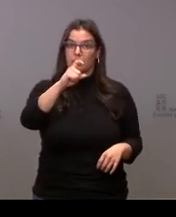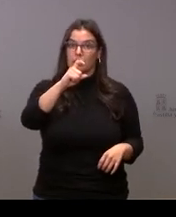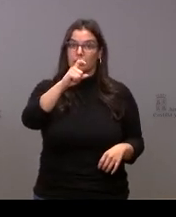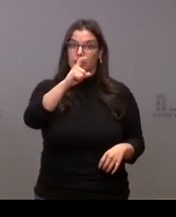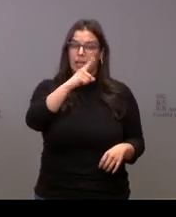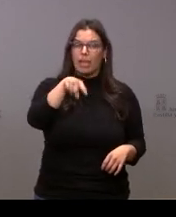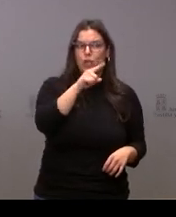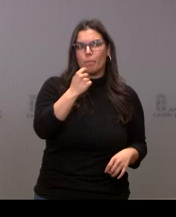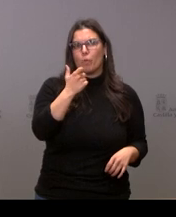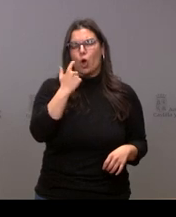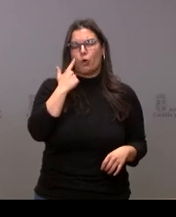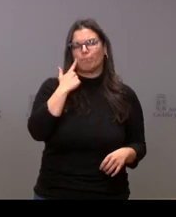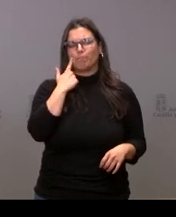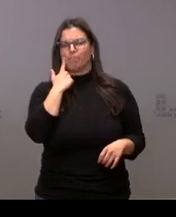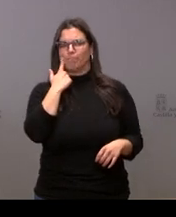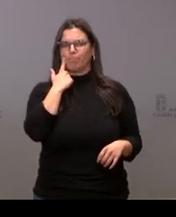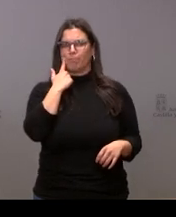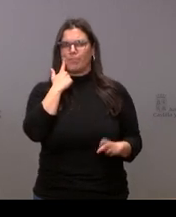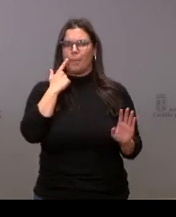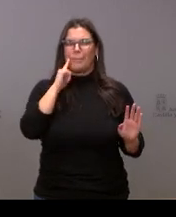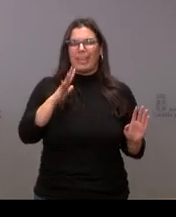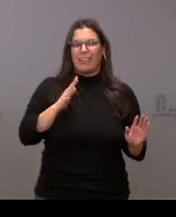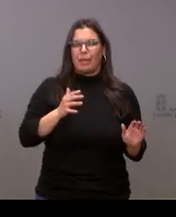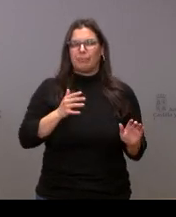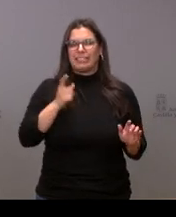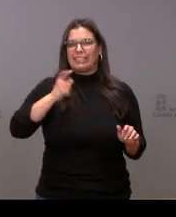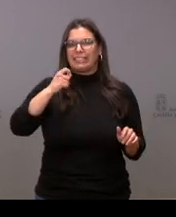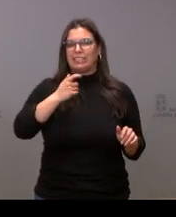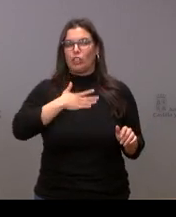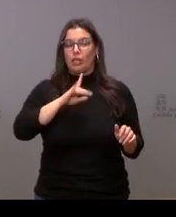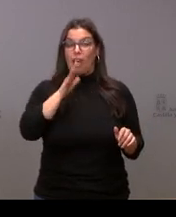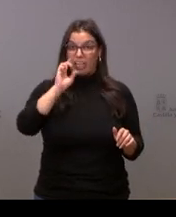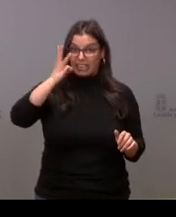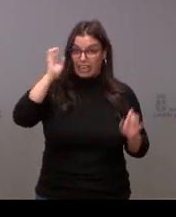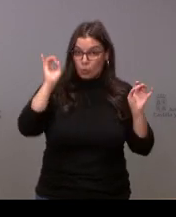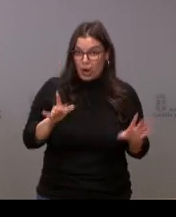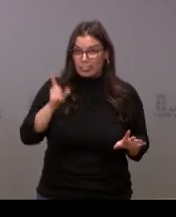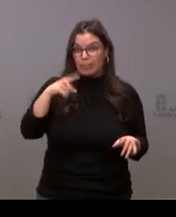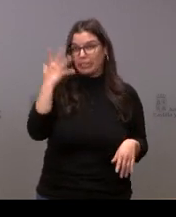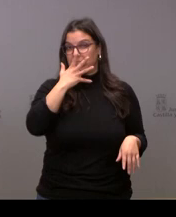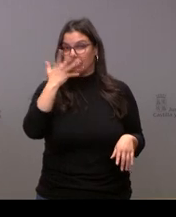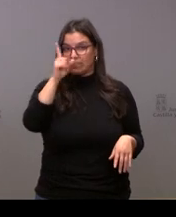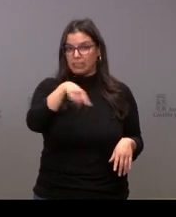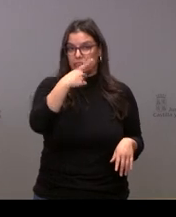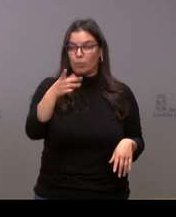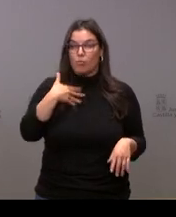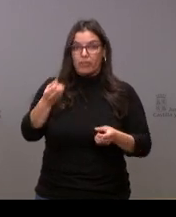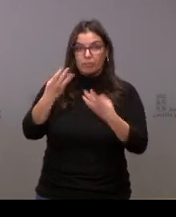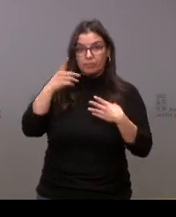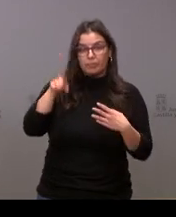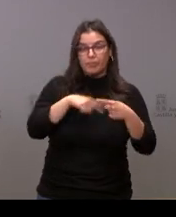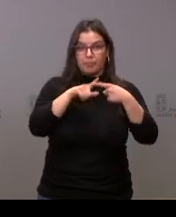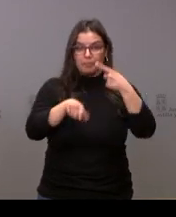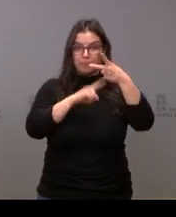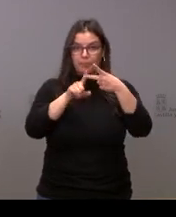reticentes se mostraron a la vacunación si con la dosis de refuerzo está sucediendo lo mismo si nos pueden decir algo al respecto